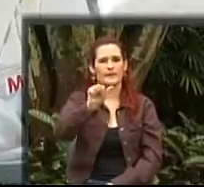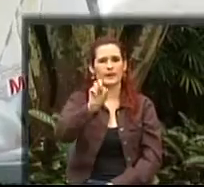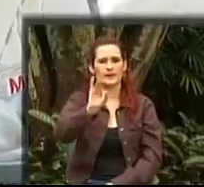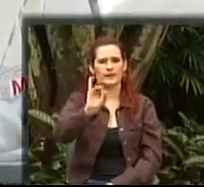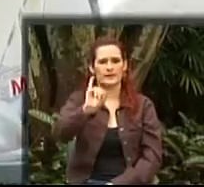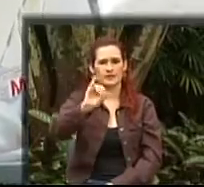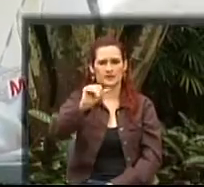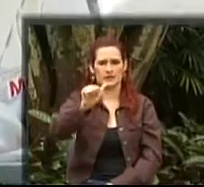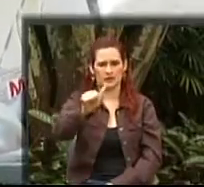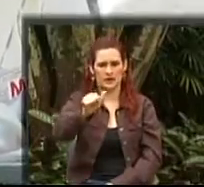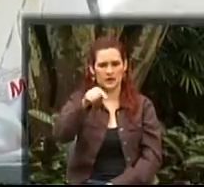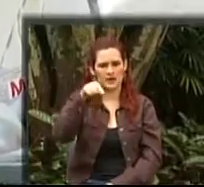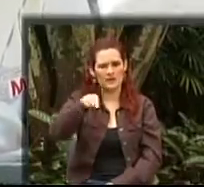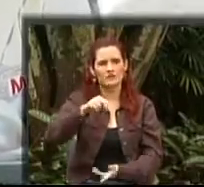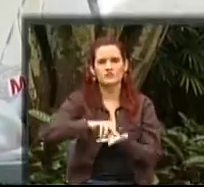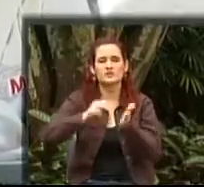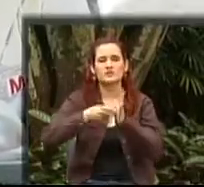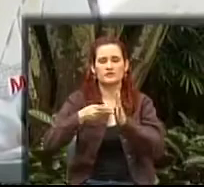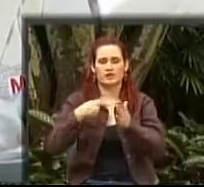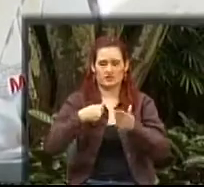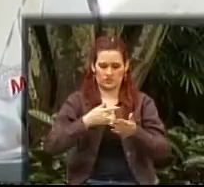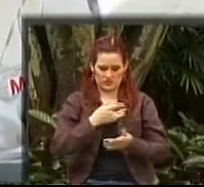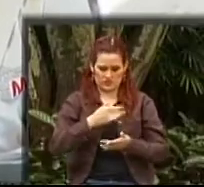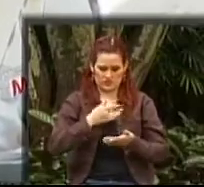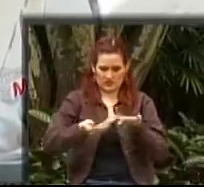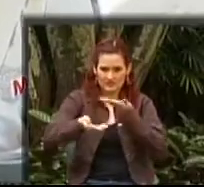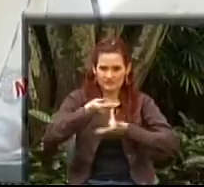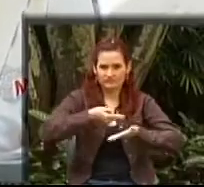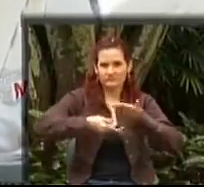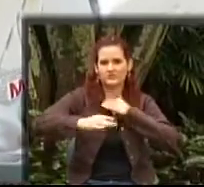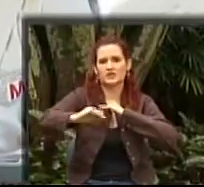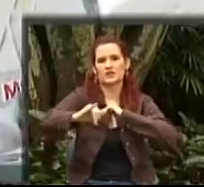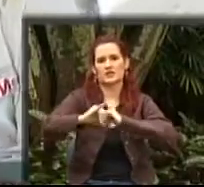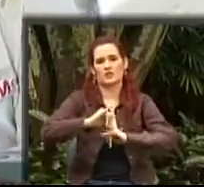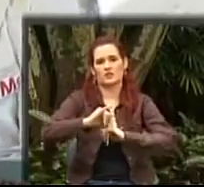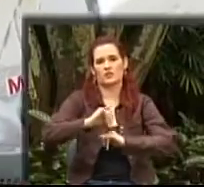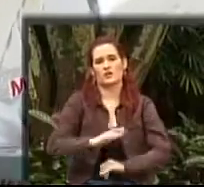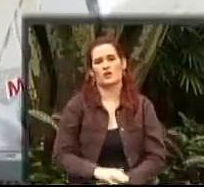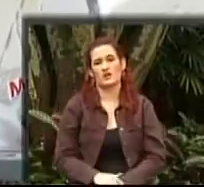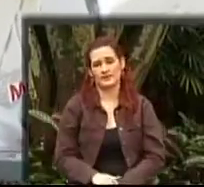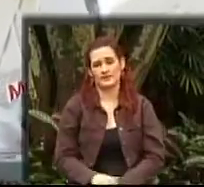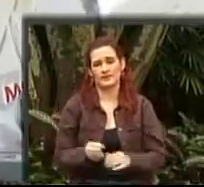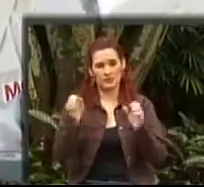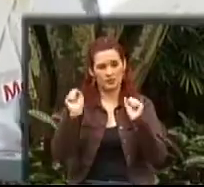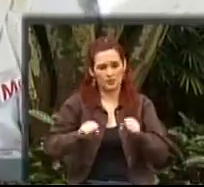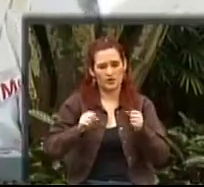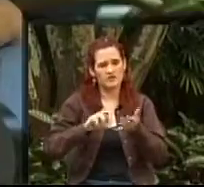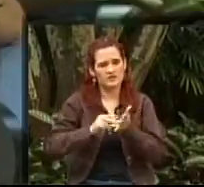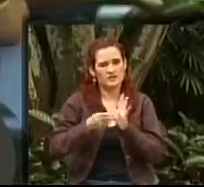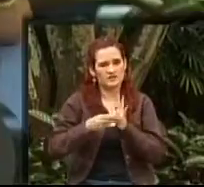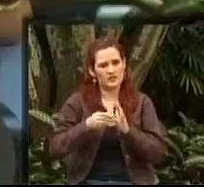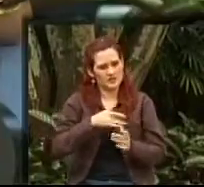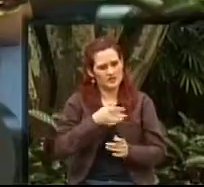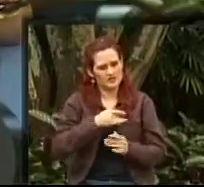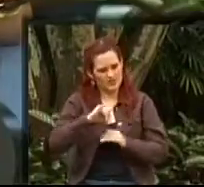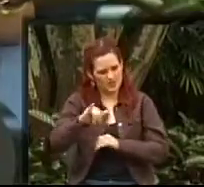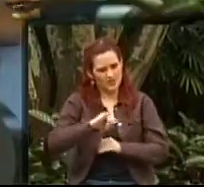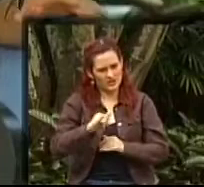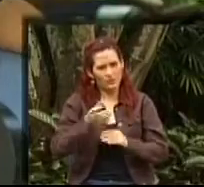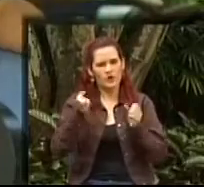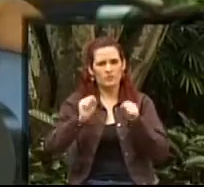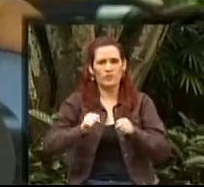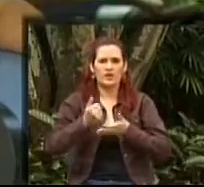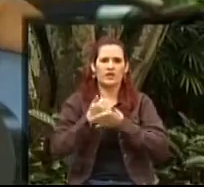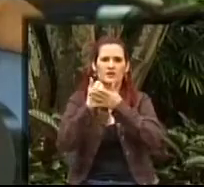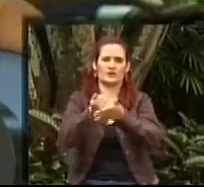ponernos en los zapatos del otro y así sentir cómo siente el otro y poderle ayudar mejor. Esa es una clave para la inserción